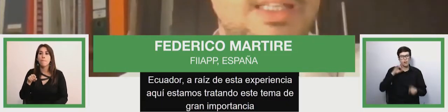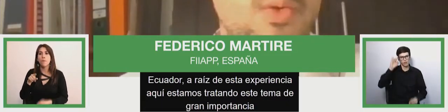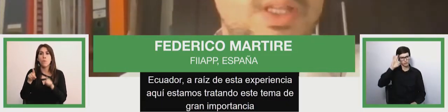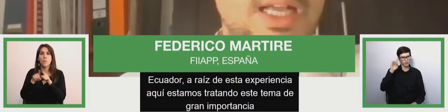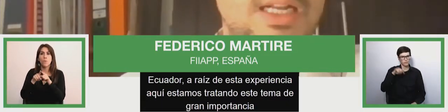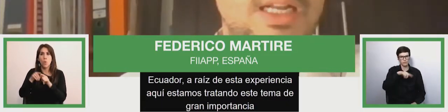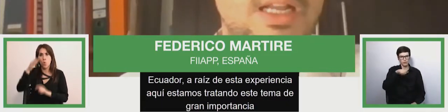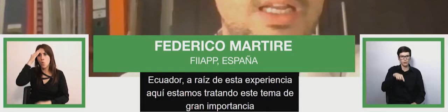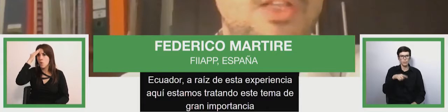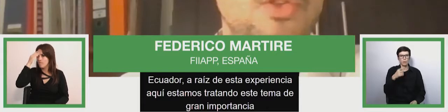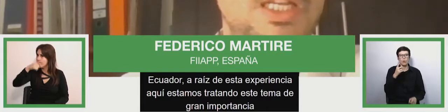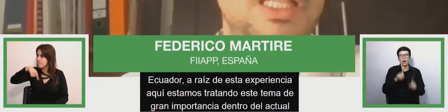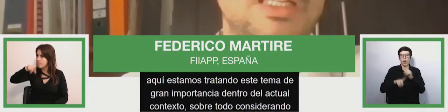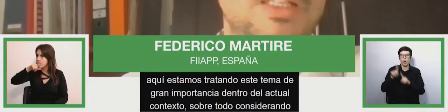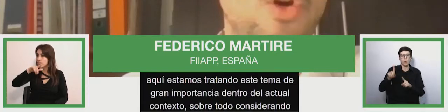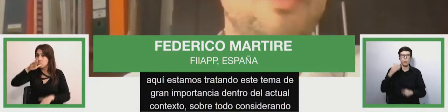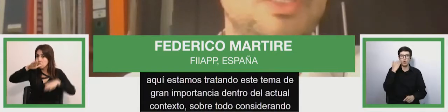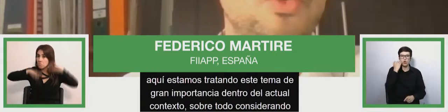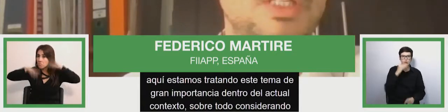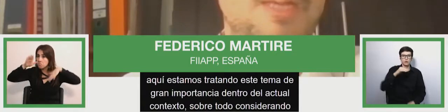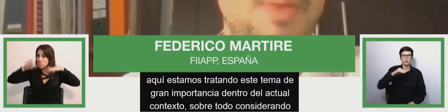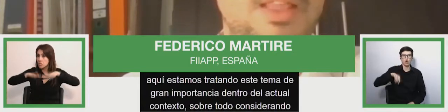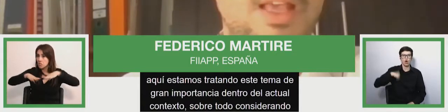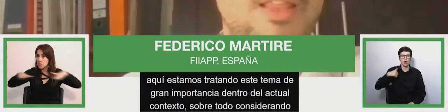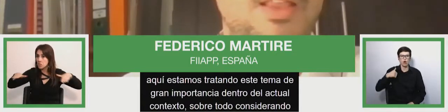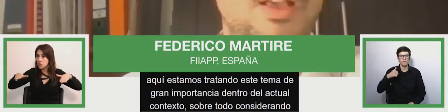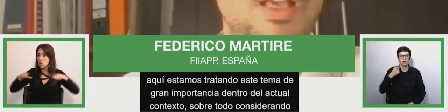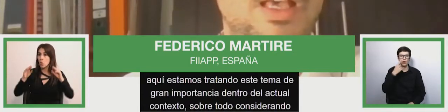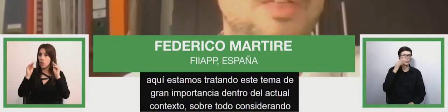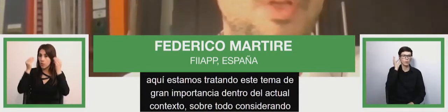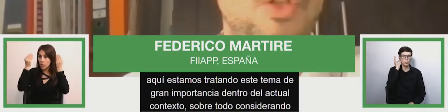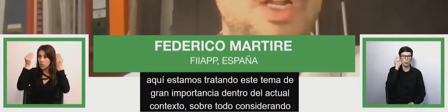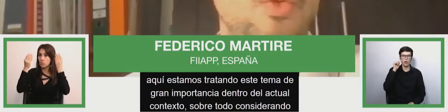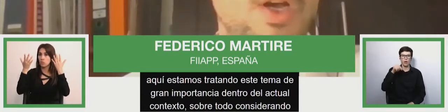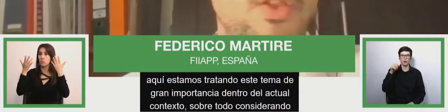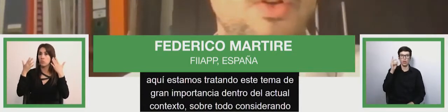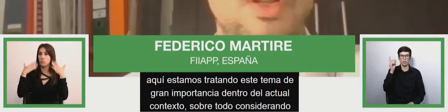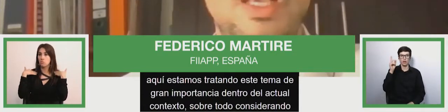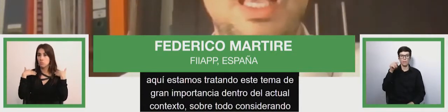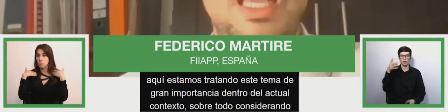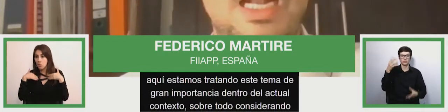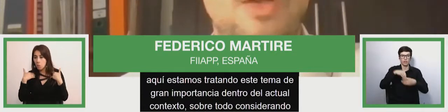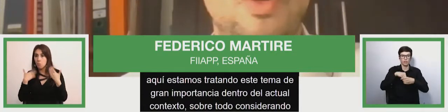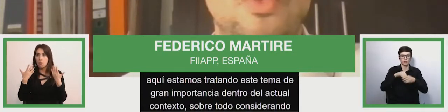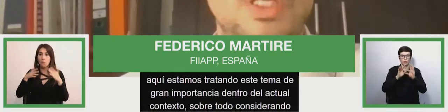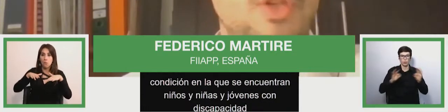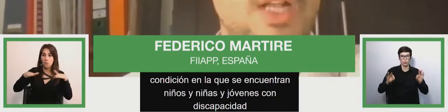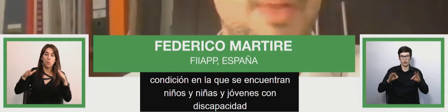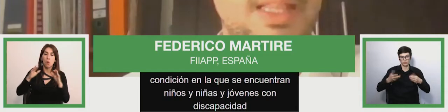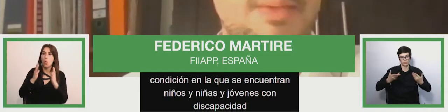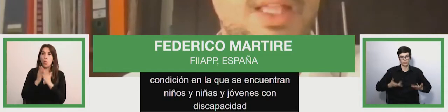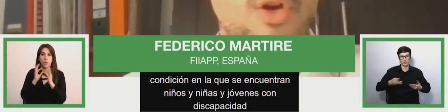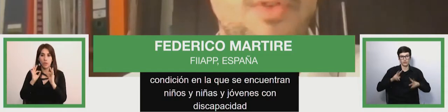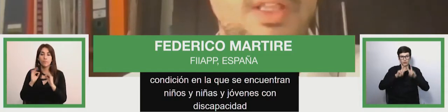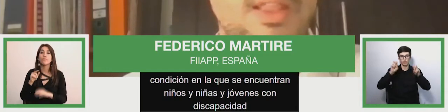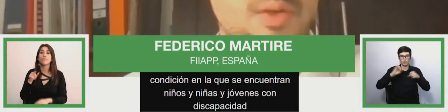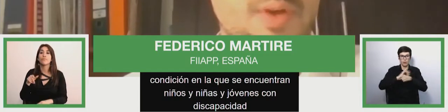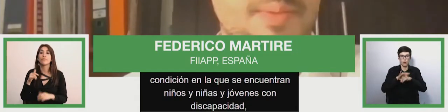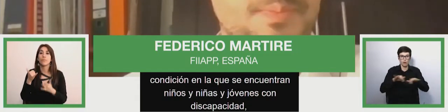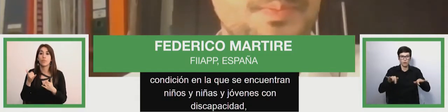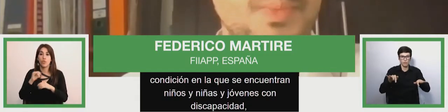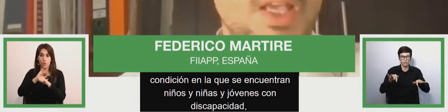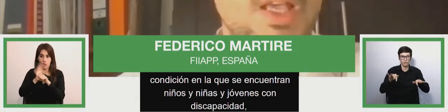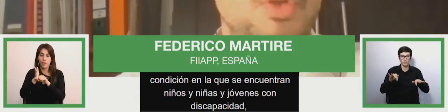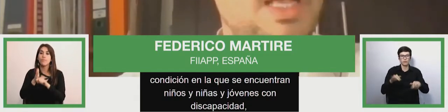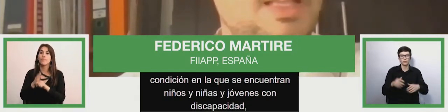en la que se encuentran niños y niñas y jóvenes con discapacidad en el respeto a la educación en el actual contexto de la pandemia de COVID-19.